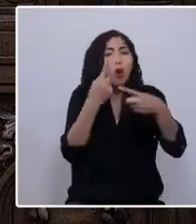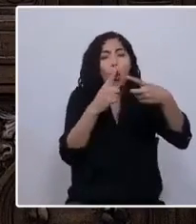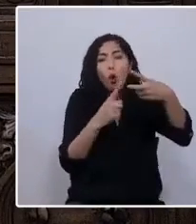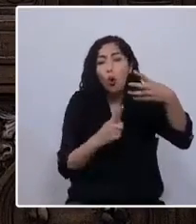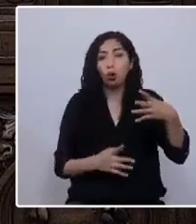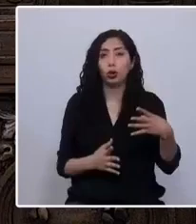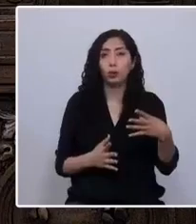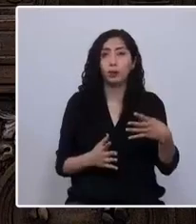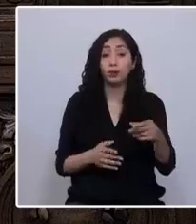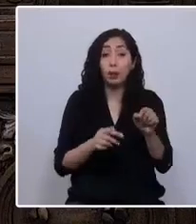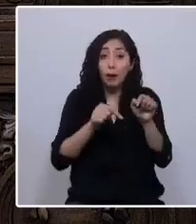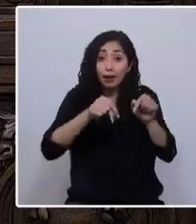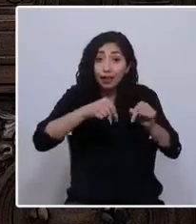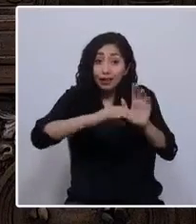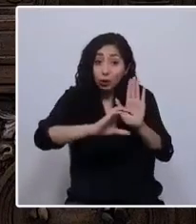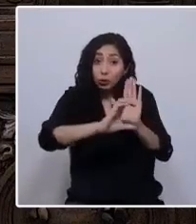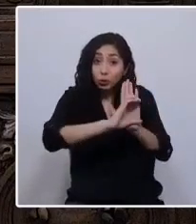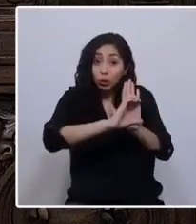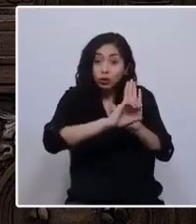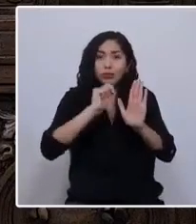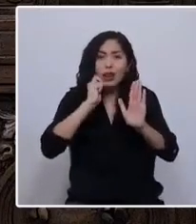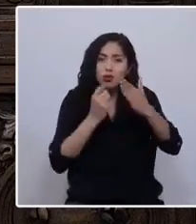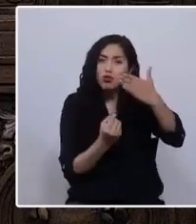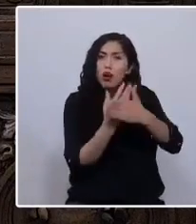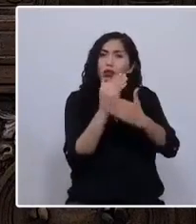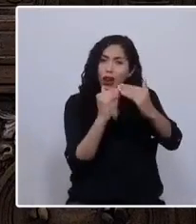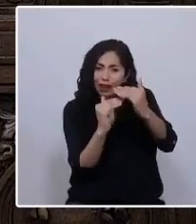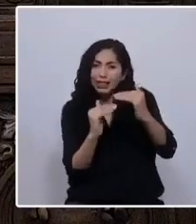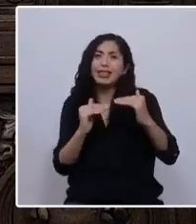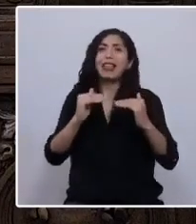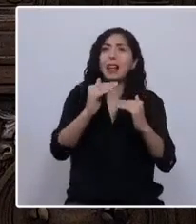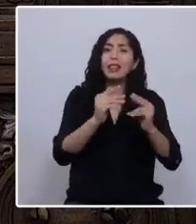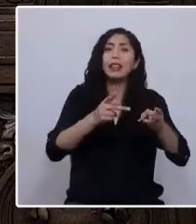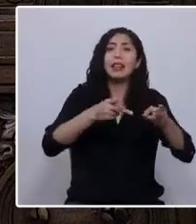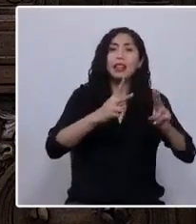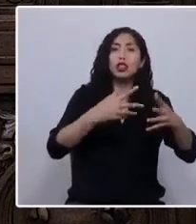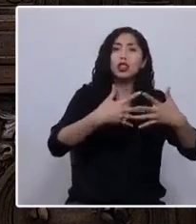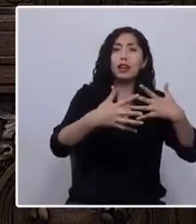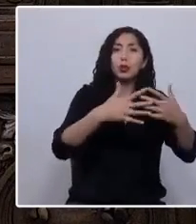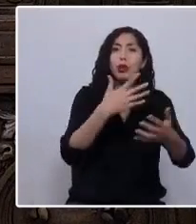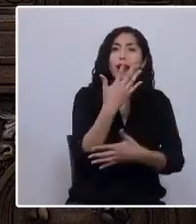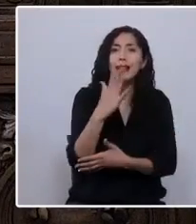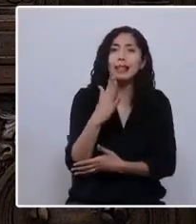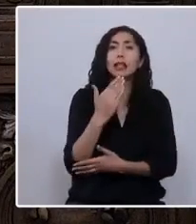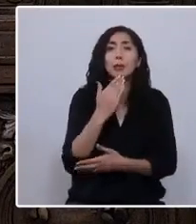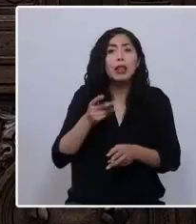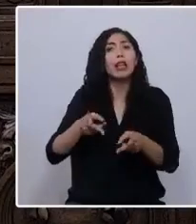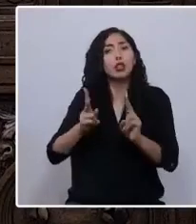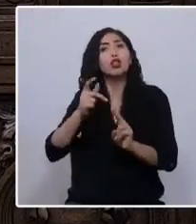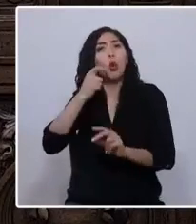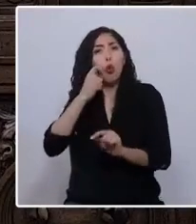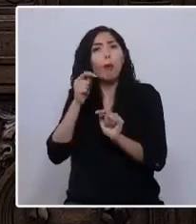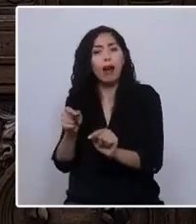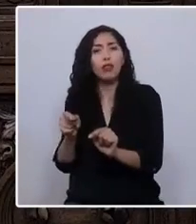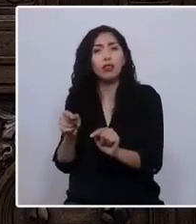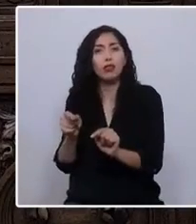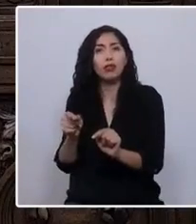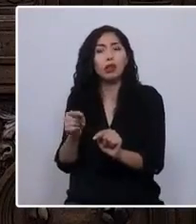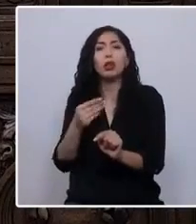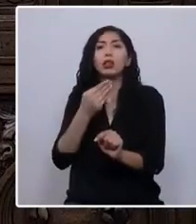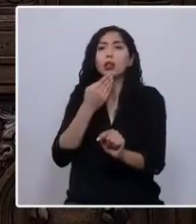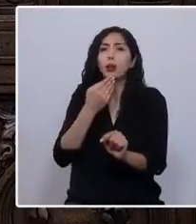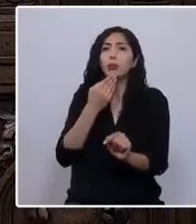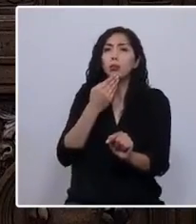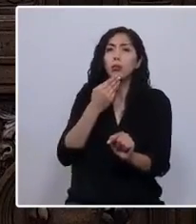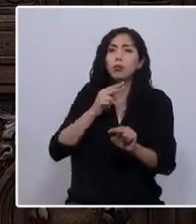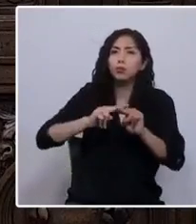Para que esta sea la constitución de los nuevos estándares de los derechos de la naturaleza y de los derechos humanos. Y de la acción contra la crisis